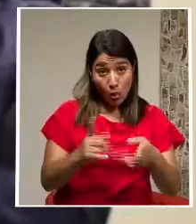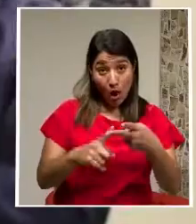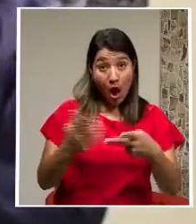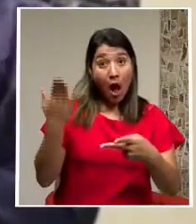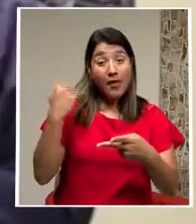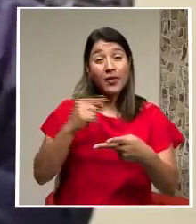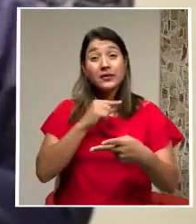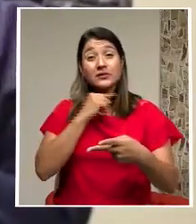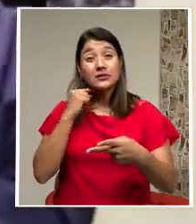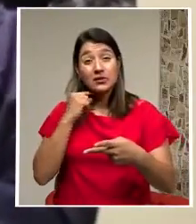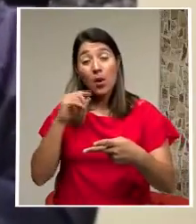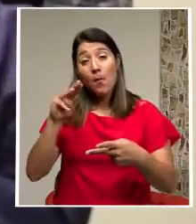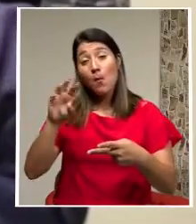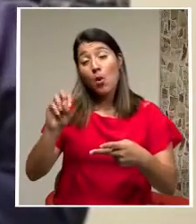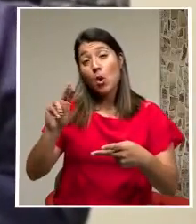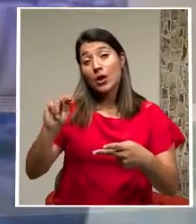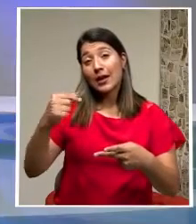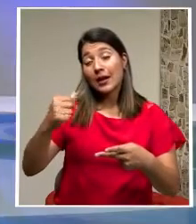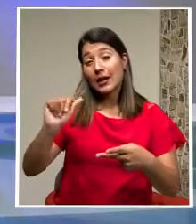fueron condenados